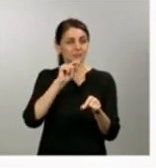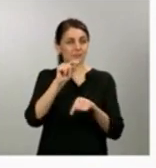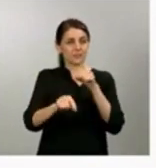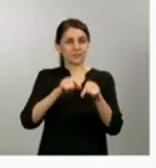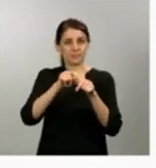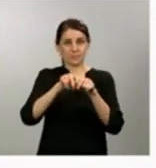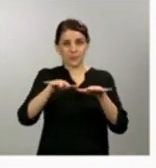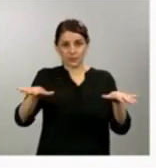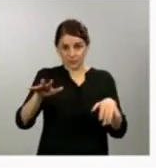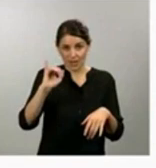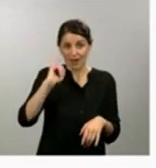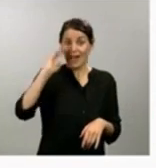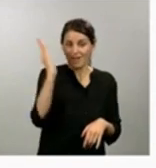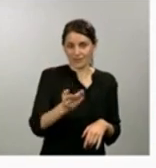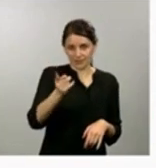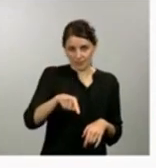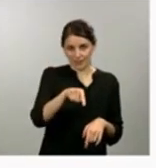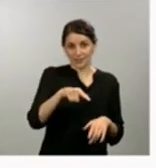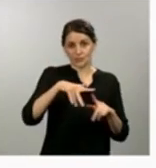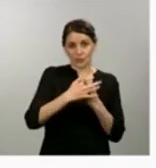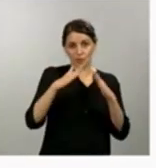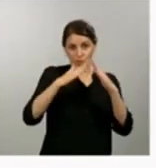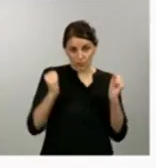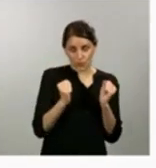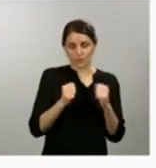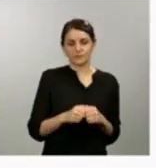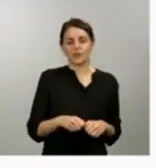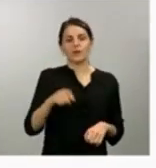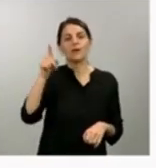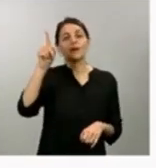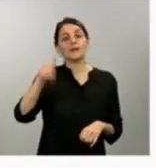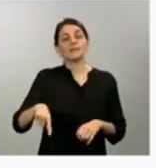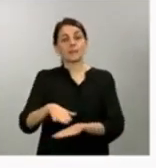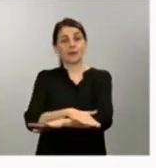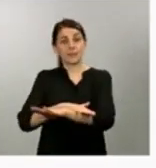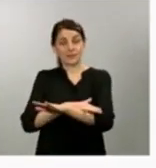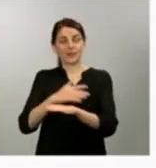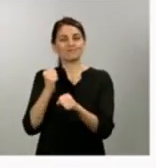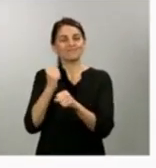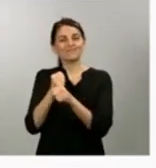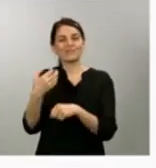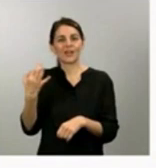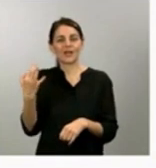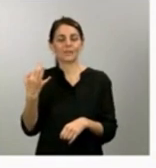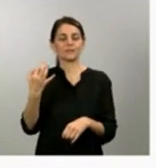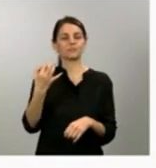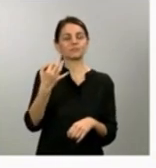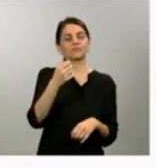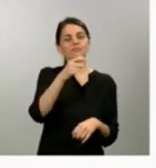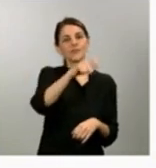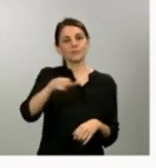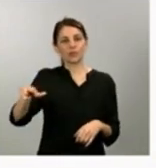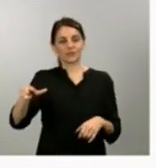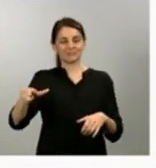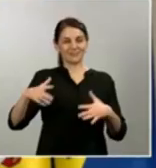También en el ámbito del Ministerio estamos trabajando en la flexibilización de la incorporación de profesionales sanitarios y,